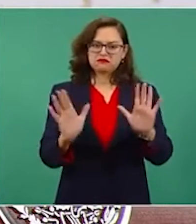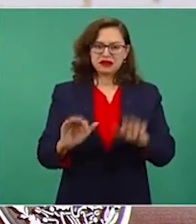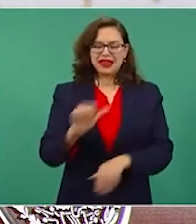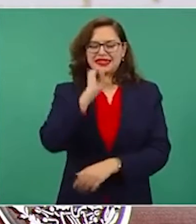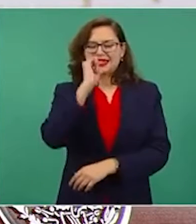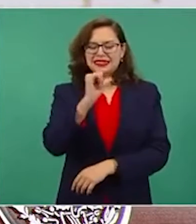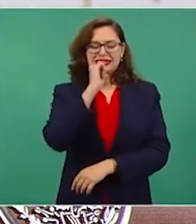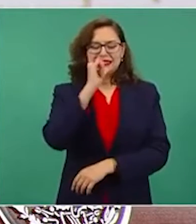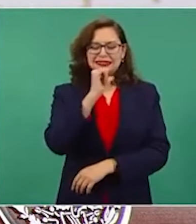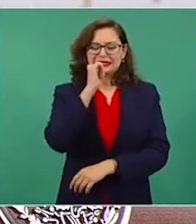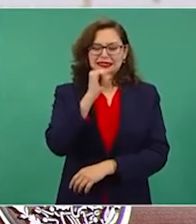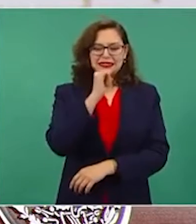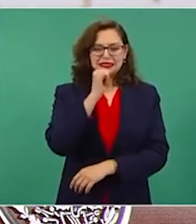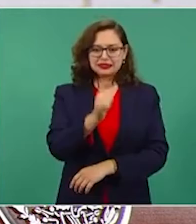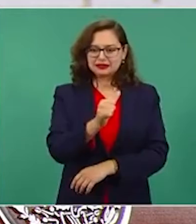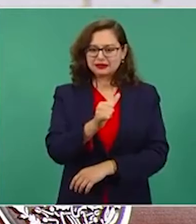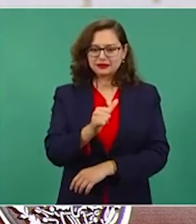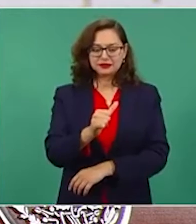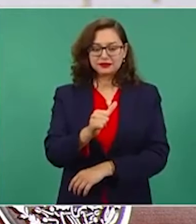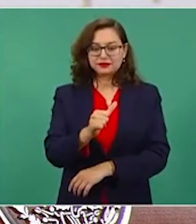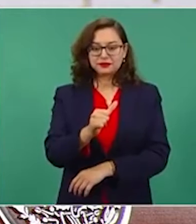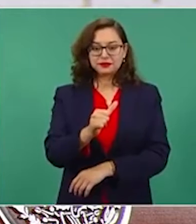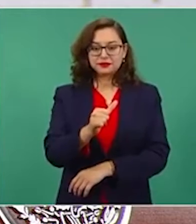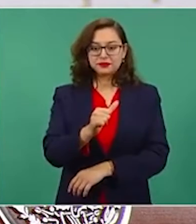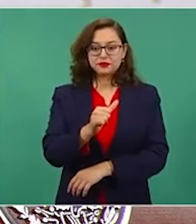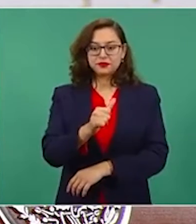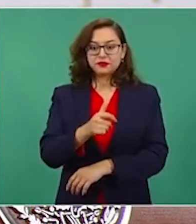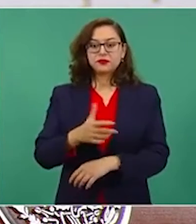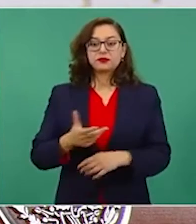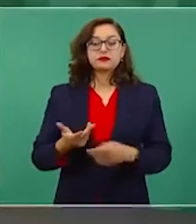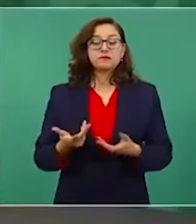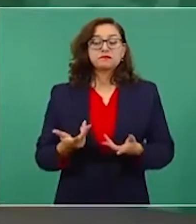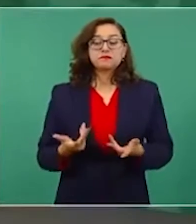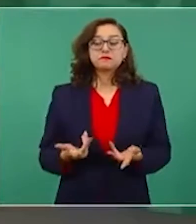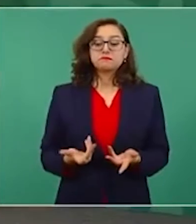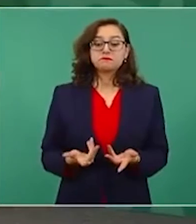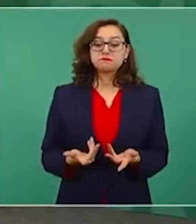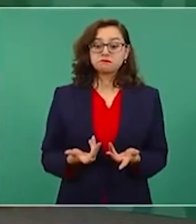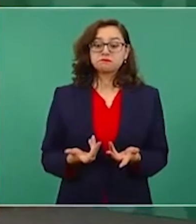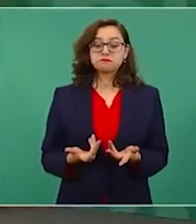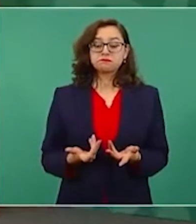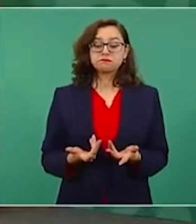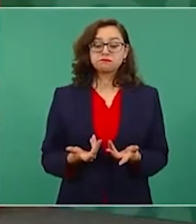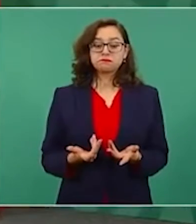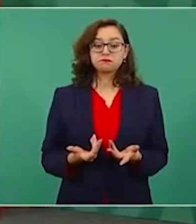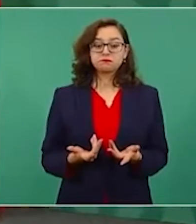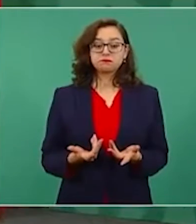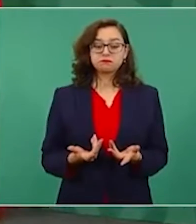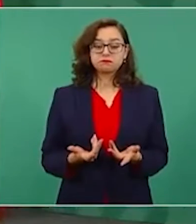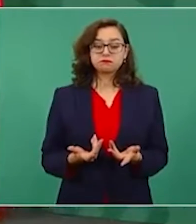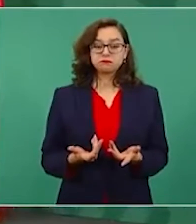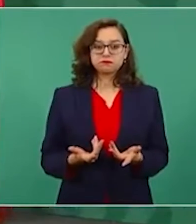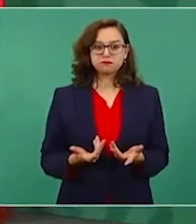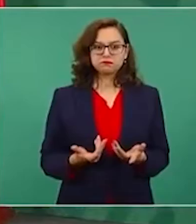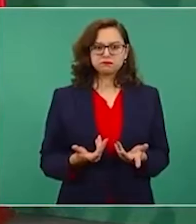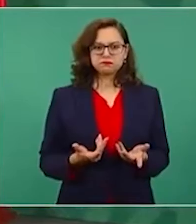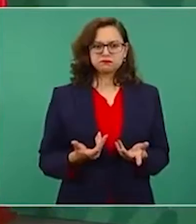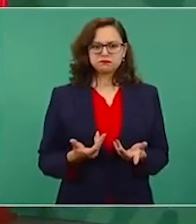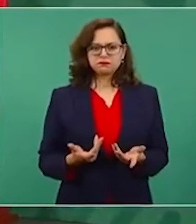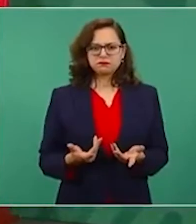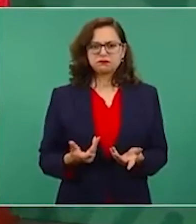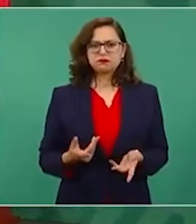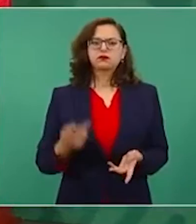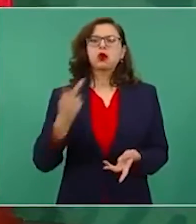no se denuncia a nadie por